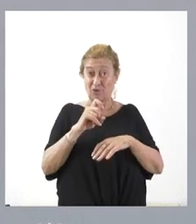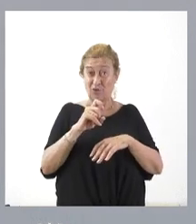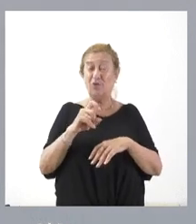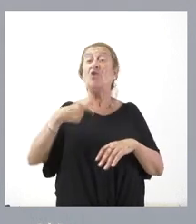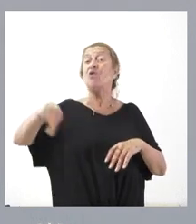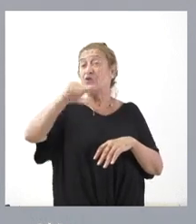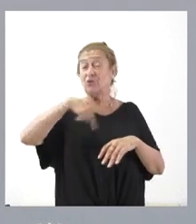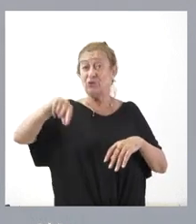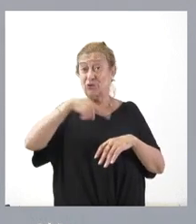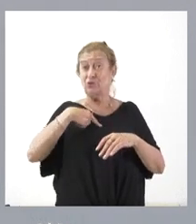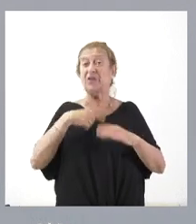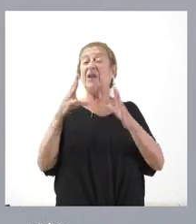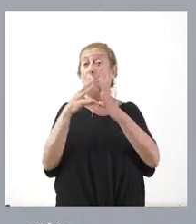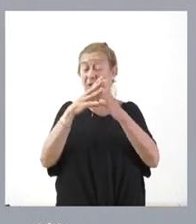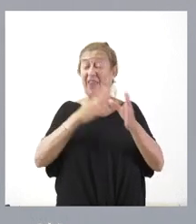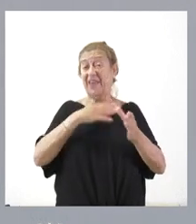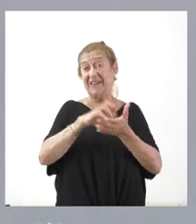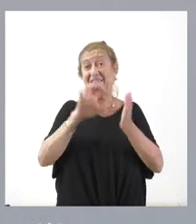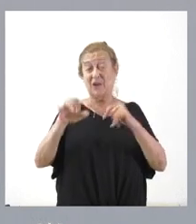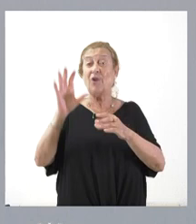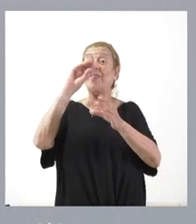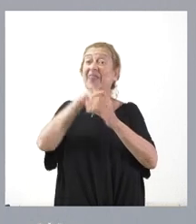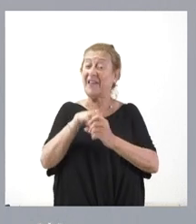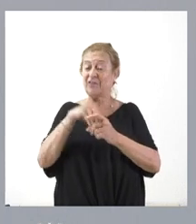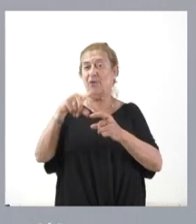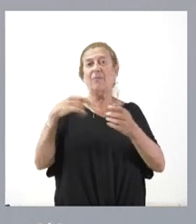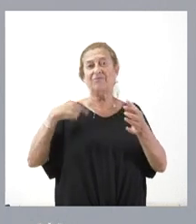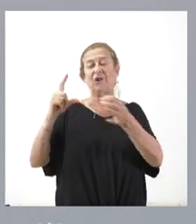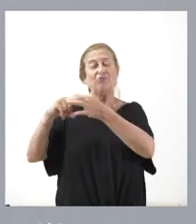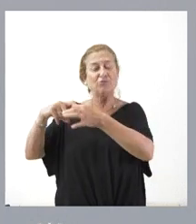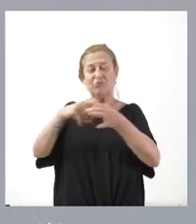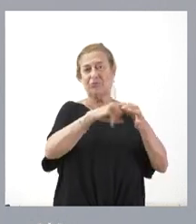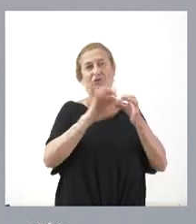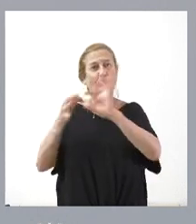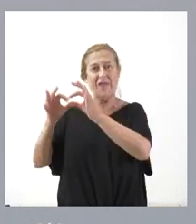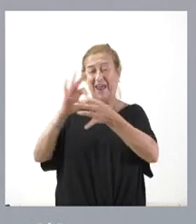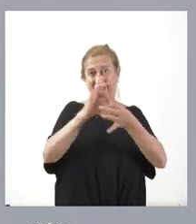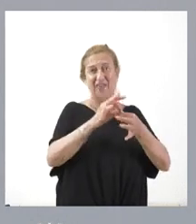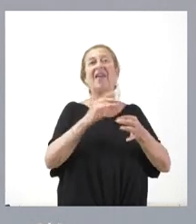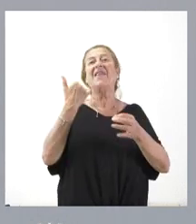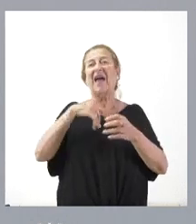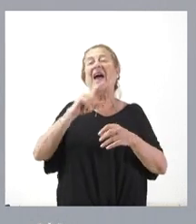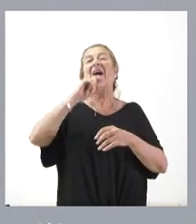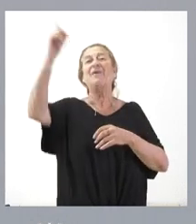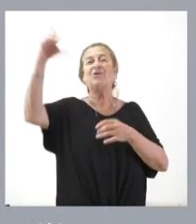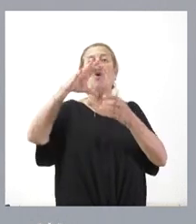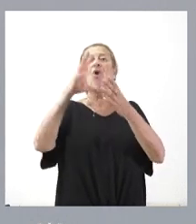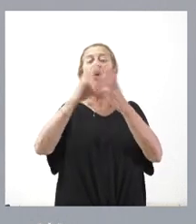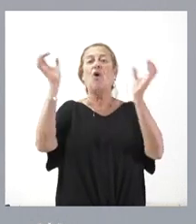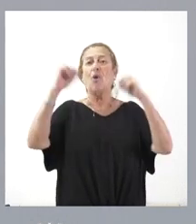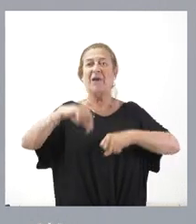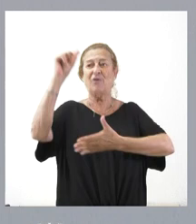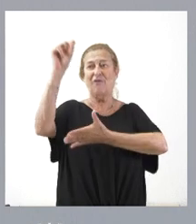Nosotros, la comunidad de Castilla y León, dentro de esa solidaridad, remitió el convenio firmado, el